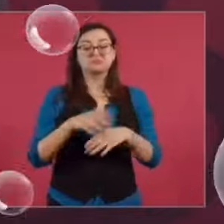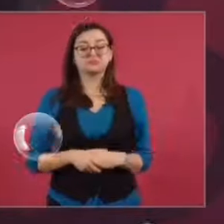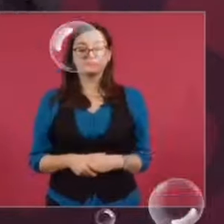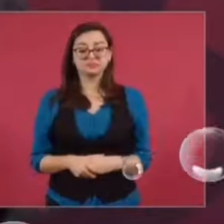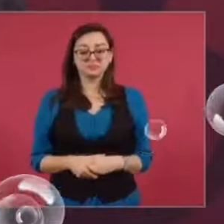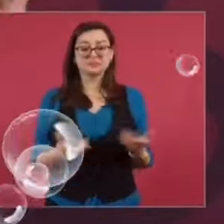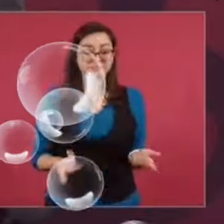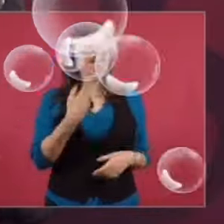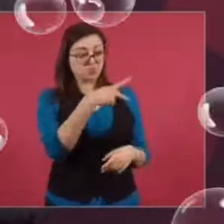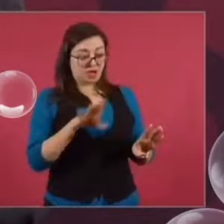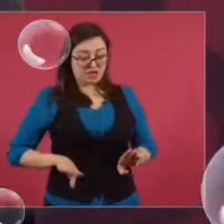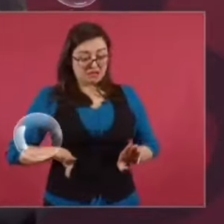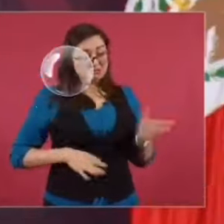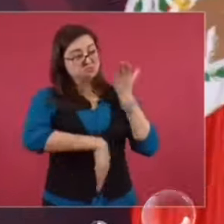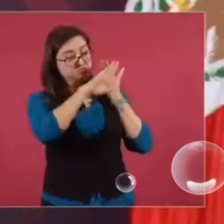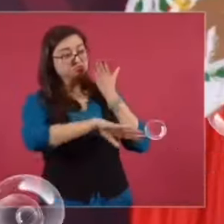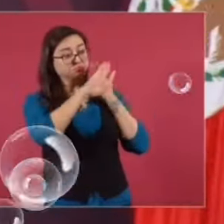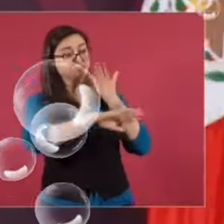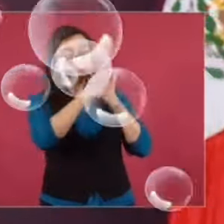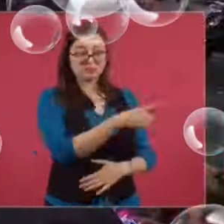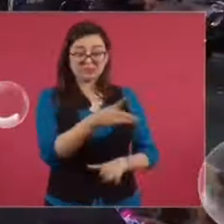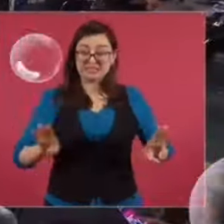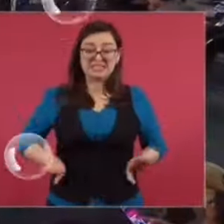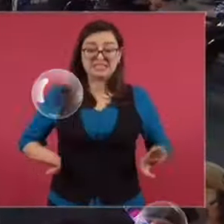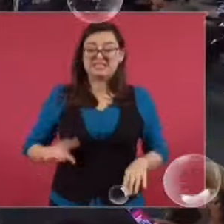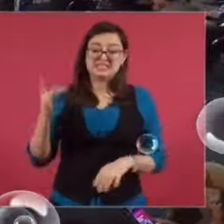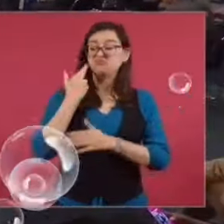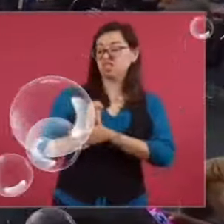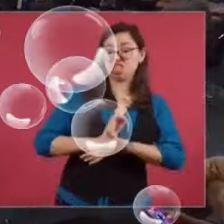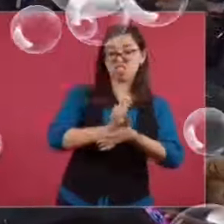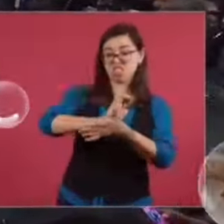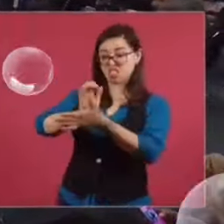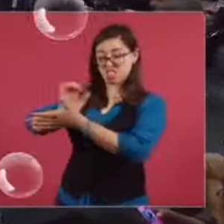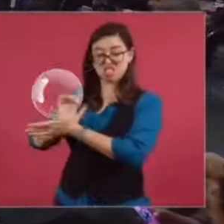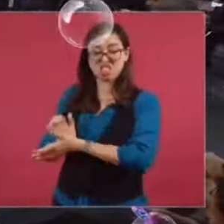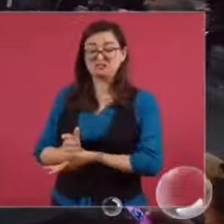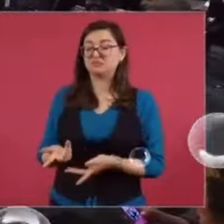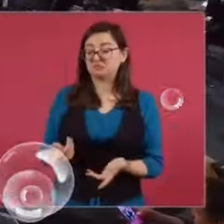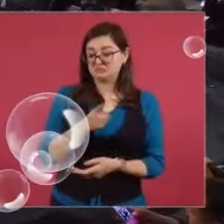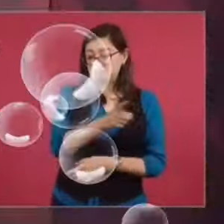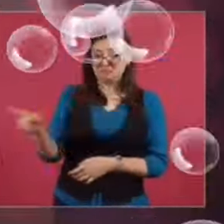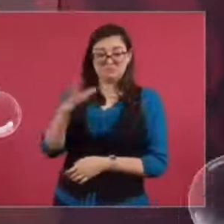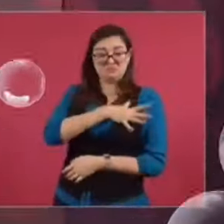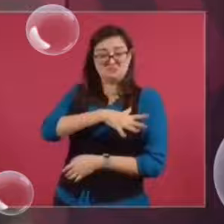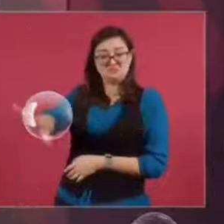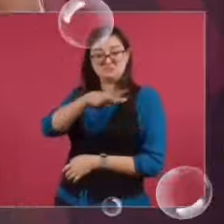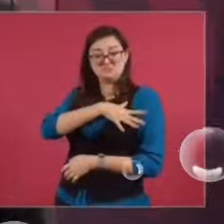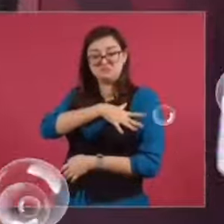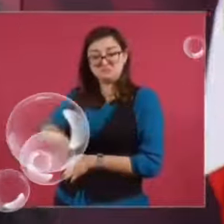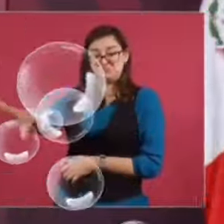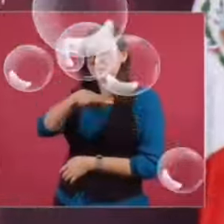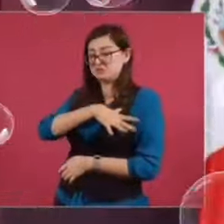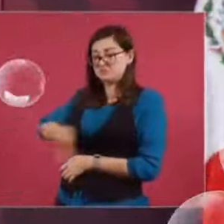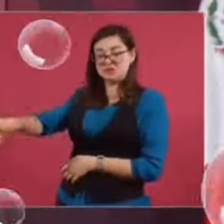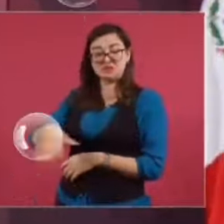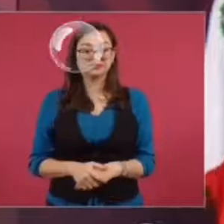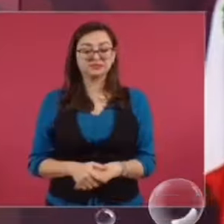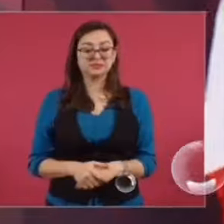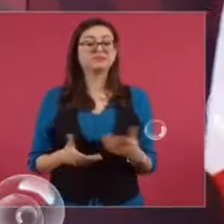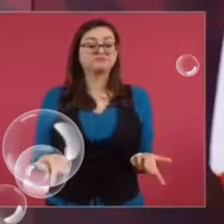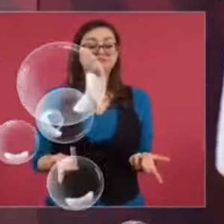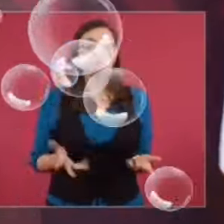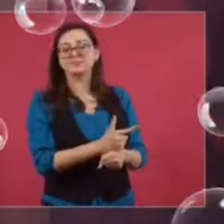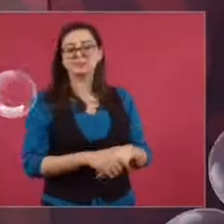eso hasta nos ayuda, repito, porque como son clasistas y racistas, pues rechazan completamente, cajantemente, categóricamente al pueblo.